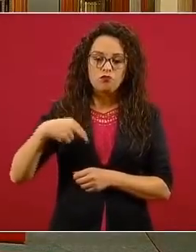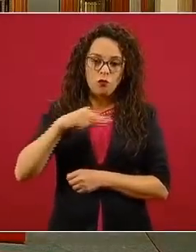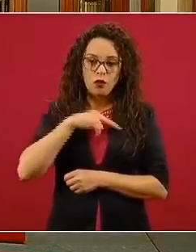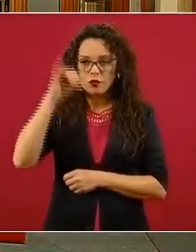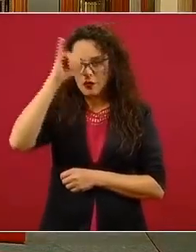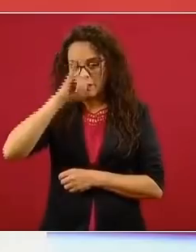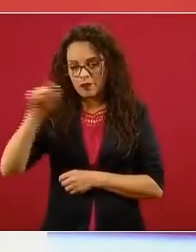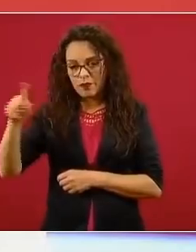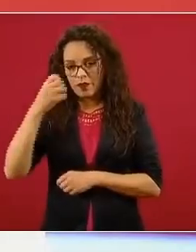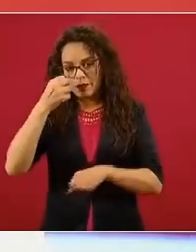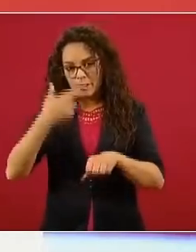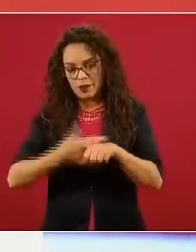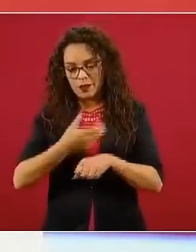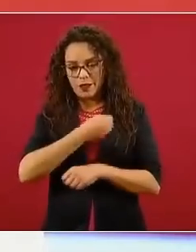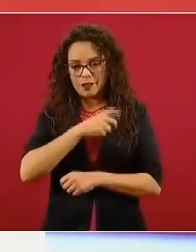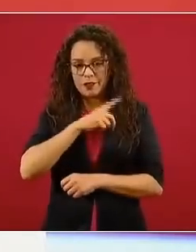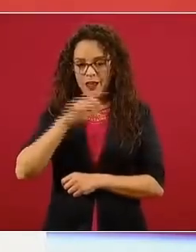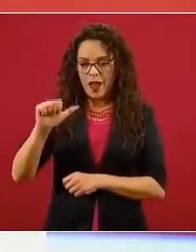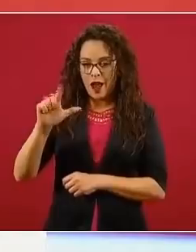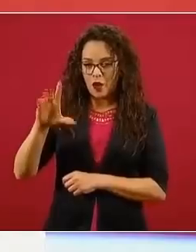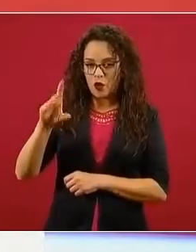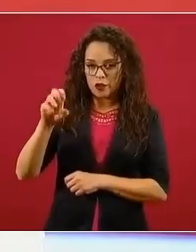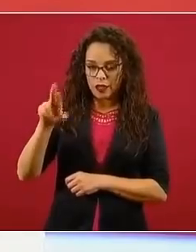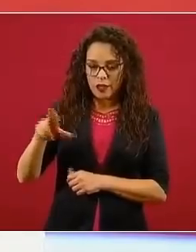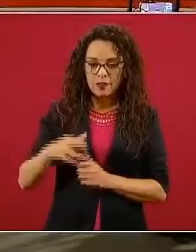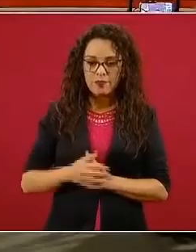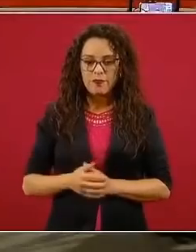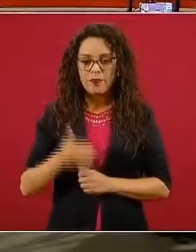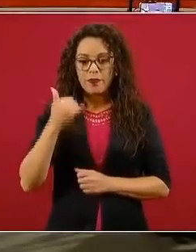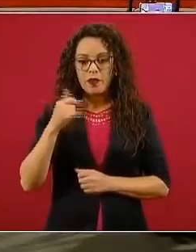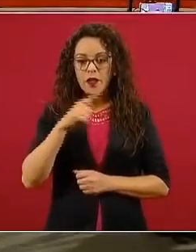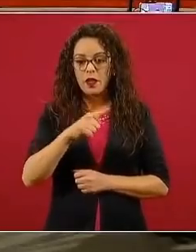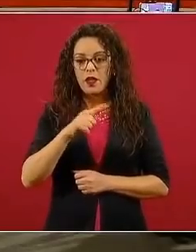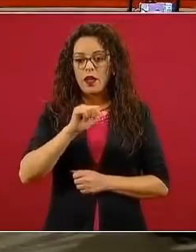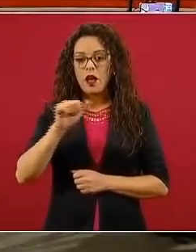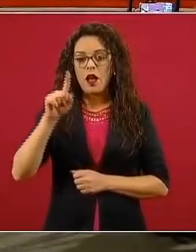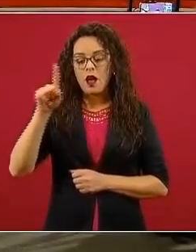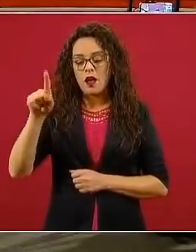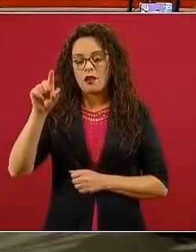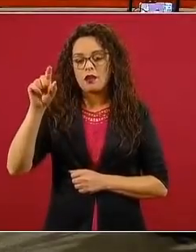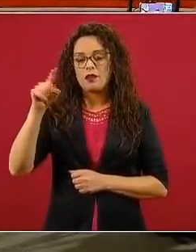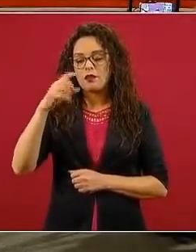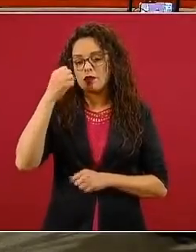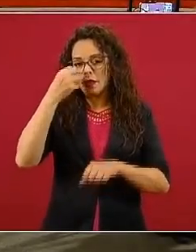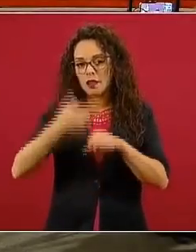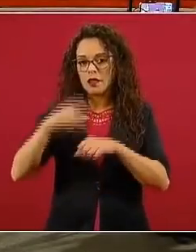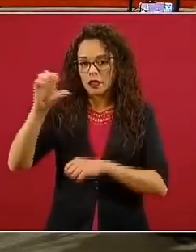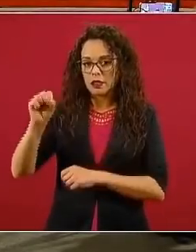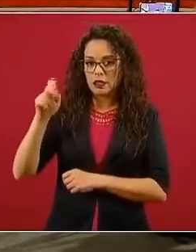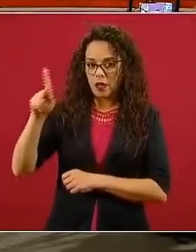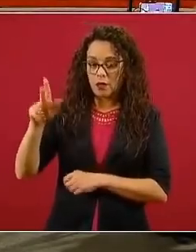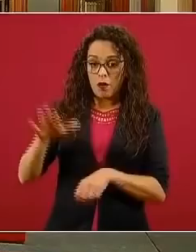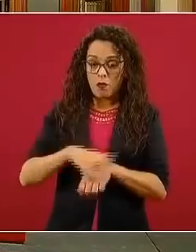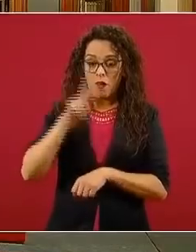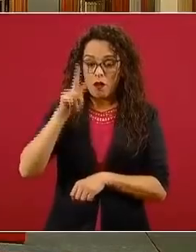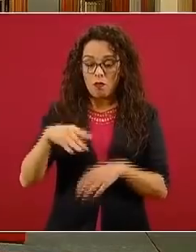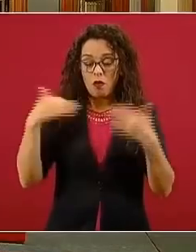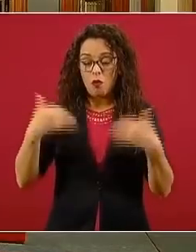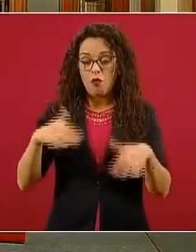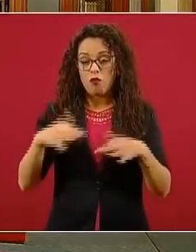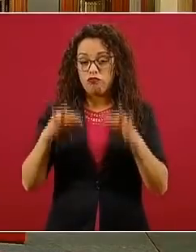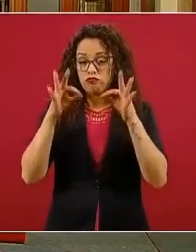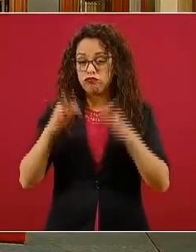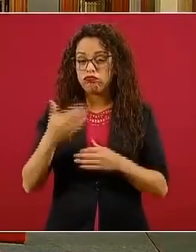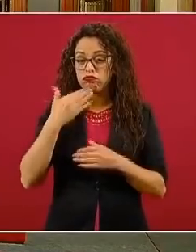secretario de Salud, el doctor Alcocer, y al secretario de Educación Pública, Esteban Moctezuma, y a estos magníficos equipos de nuestras